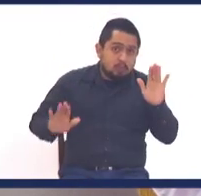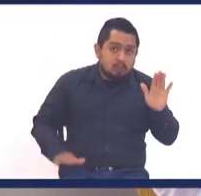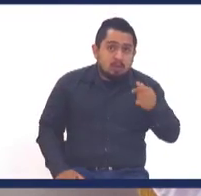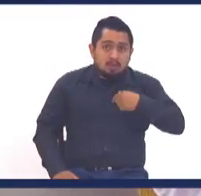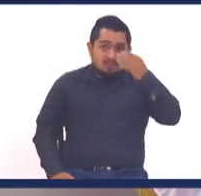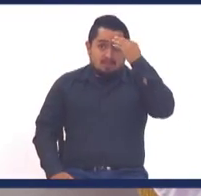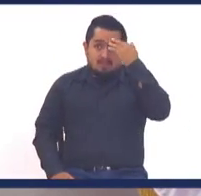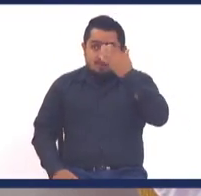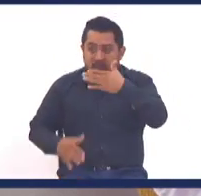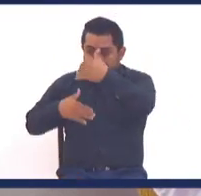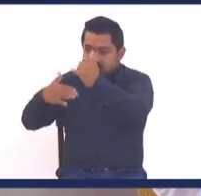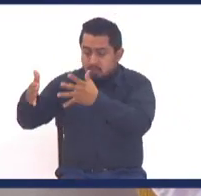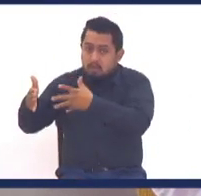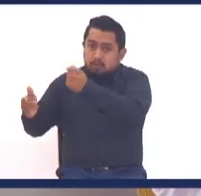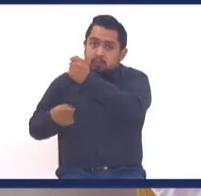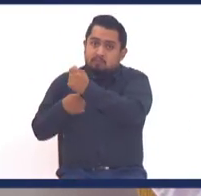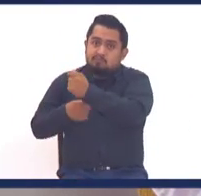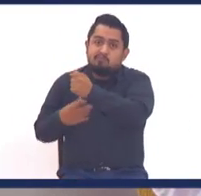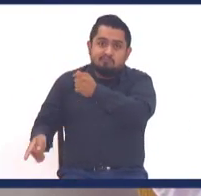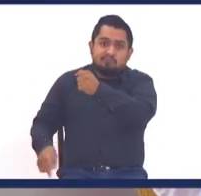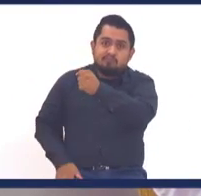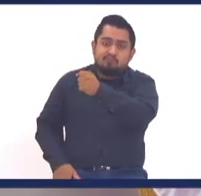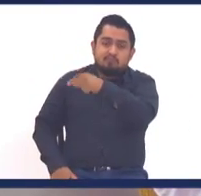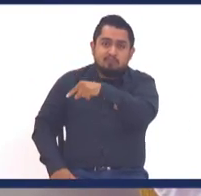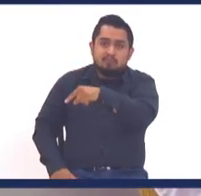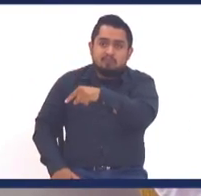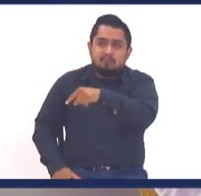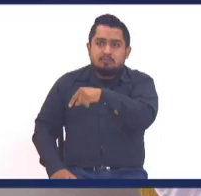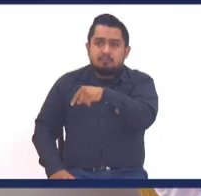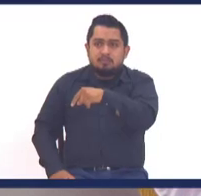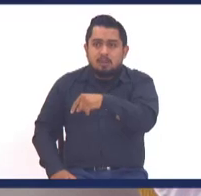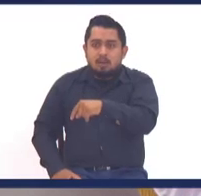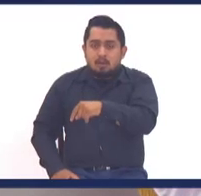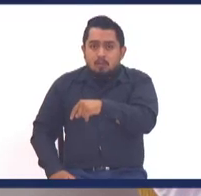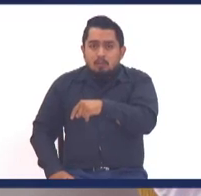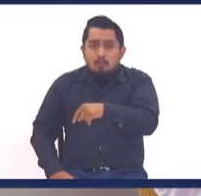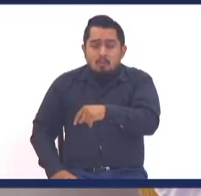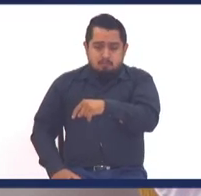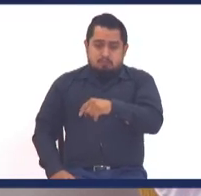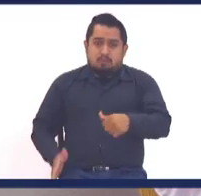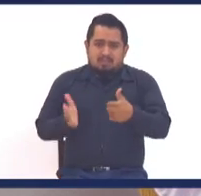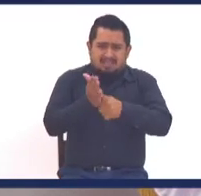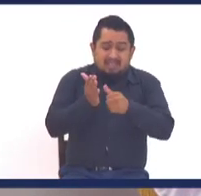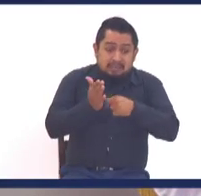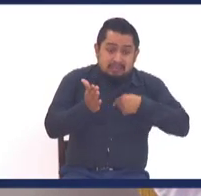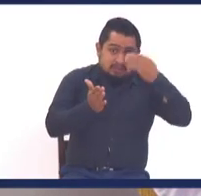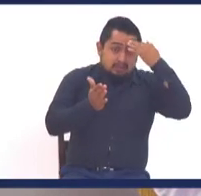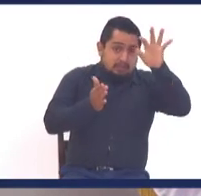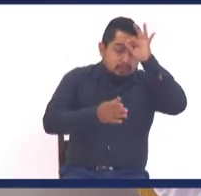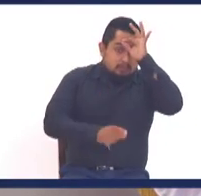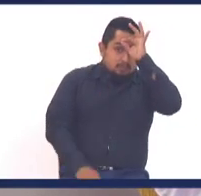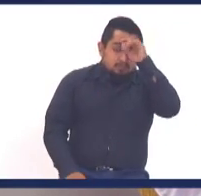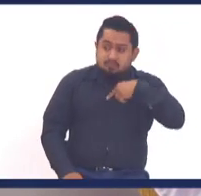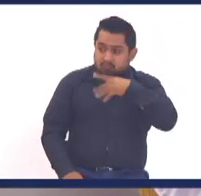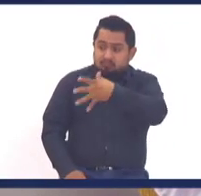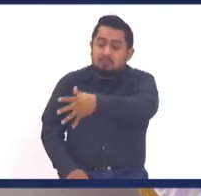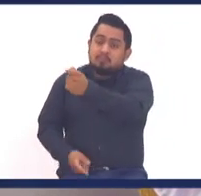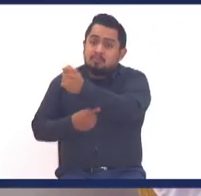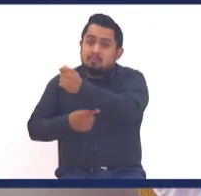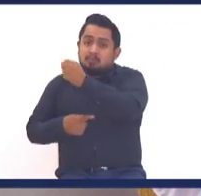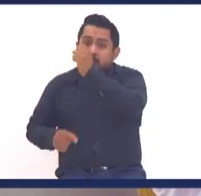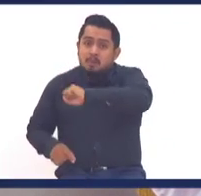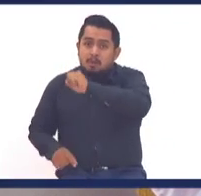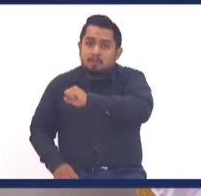lo que si sé es que es conveniente, oiga lo que le digo, yo no sé si es legal o ilegal, lo que si sé es que es conveniente,